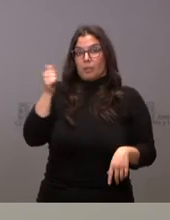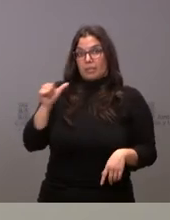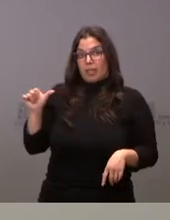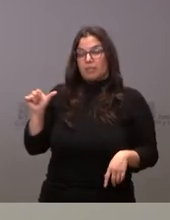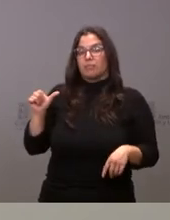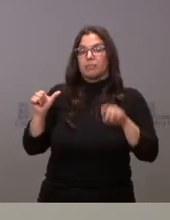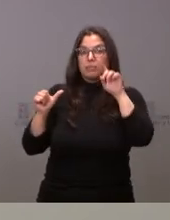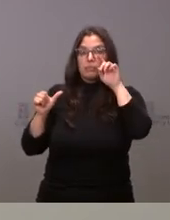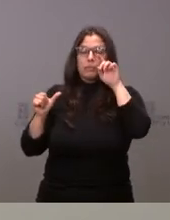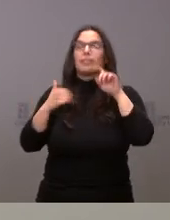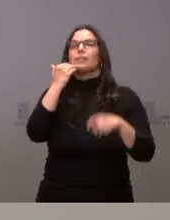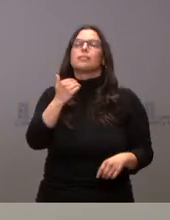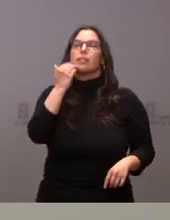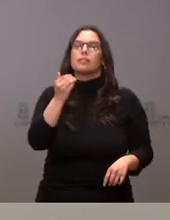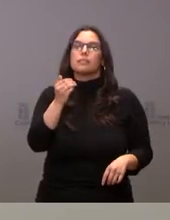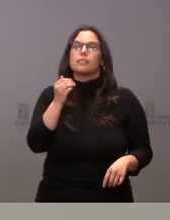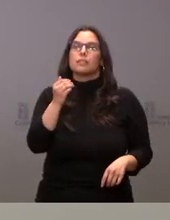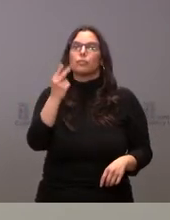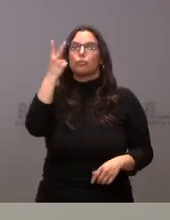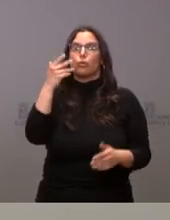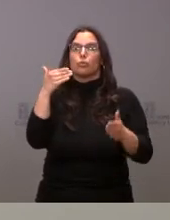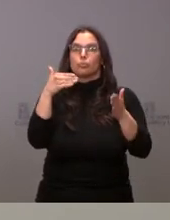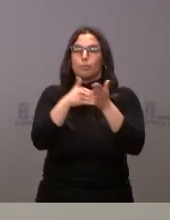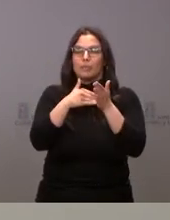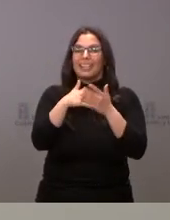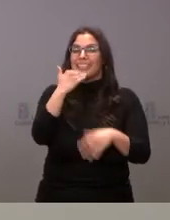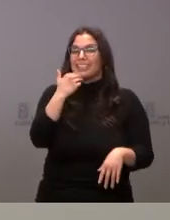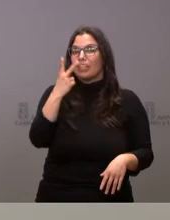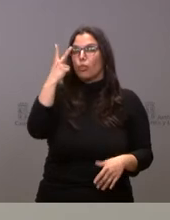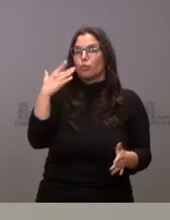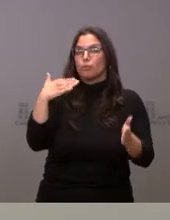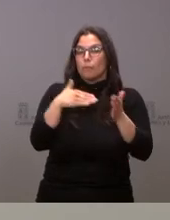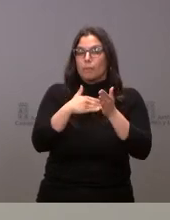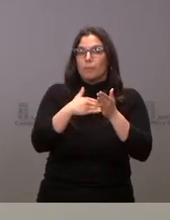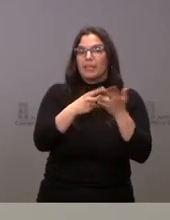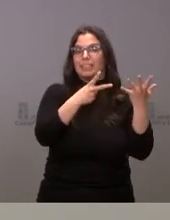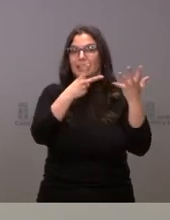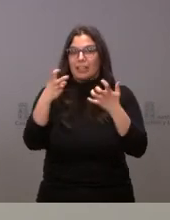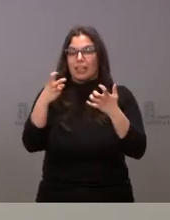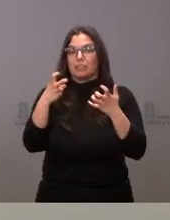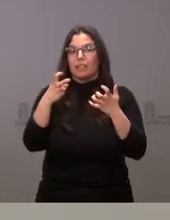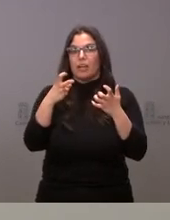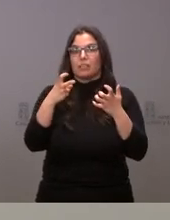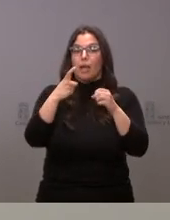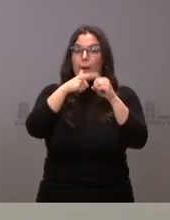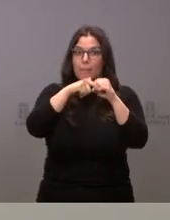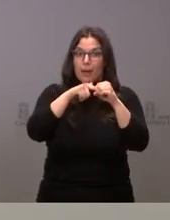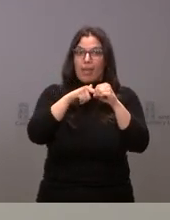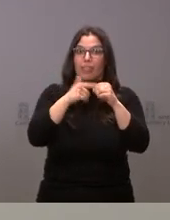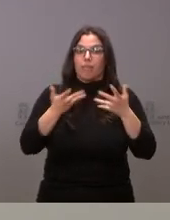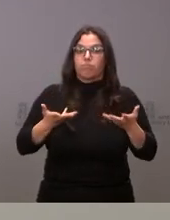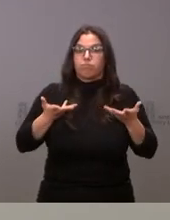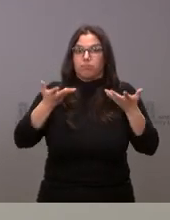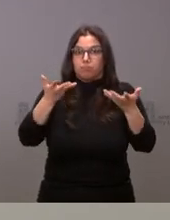que ya son prácticamente 2.700 las plazas que tenemos en